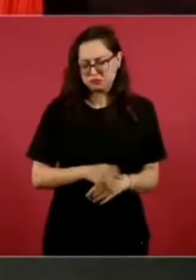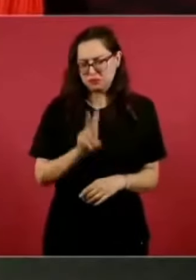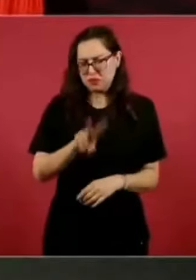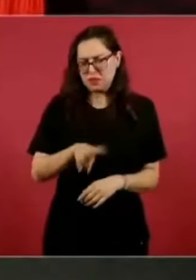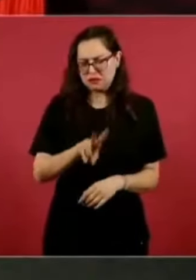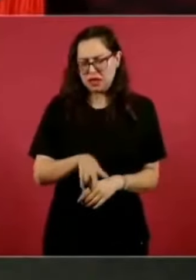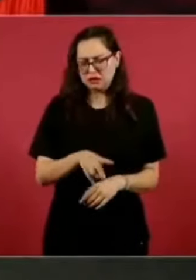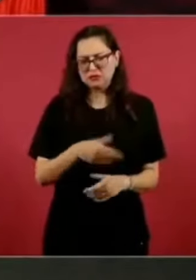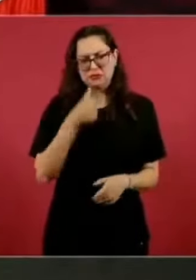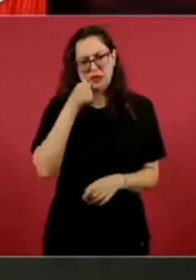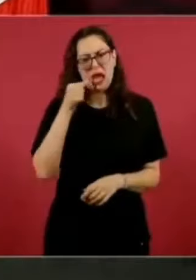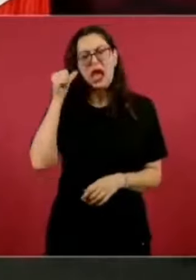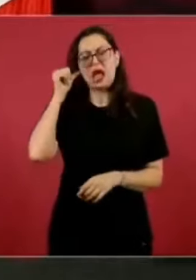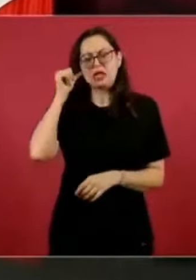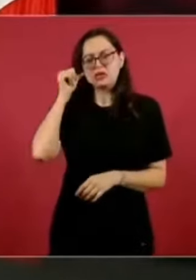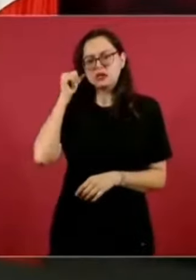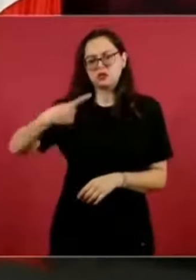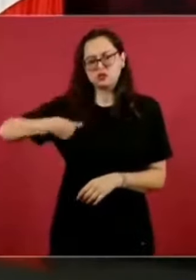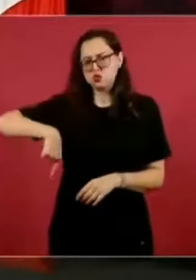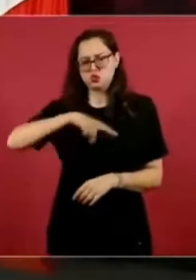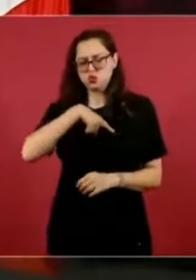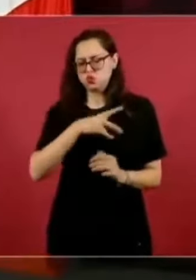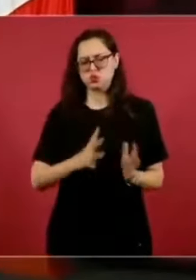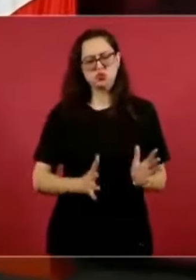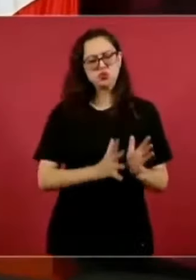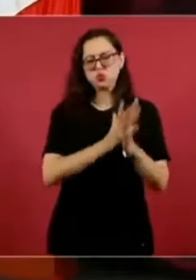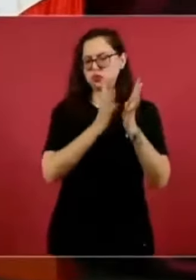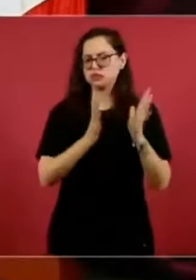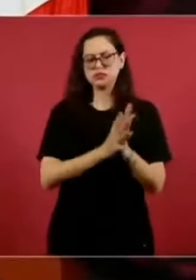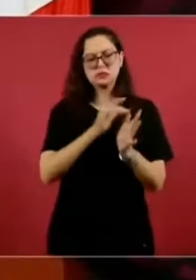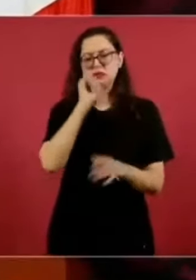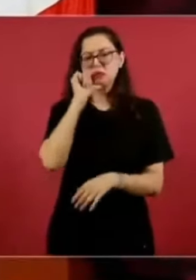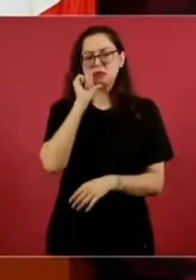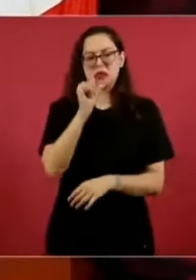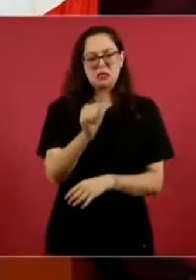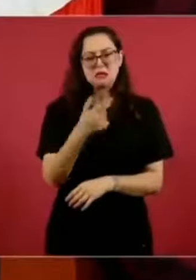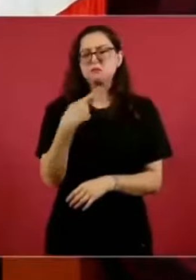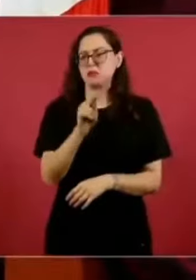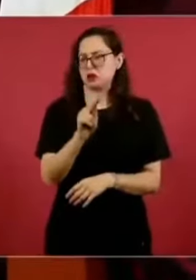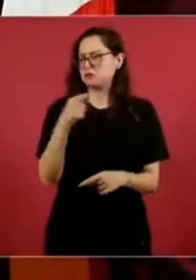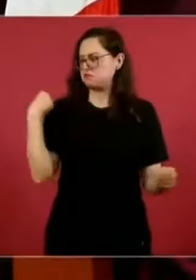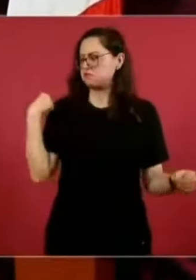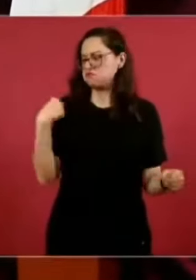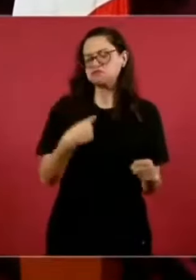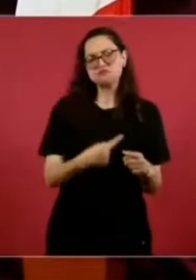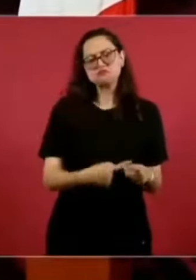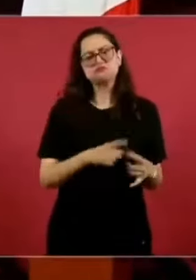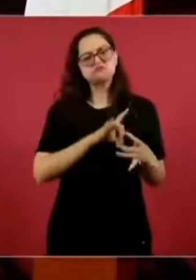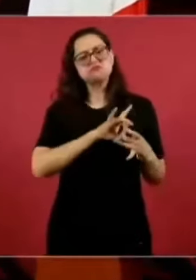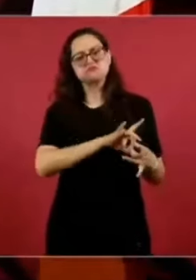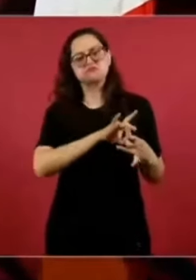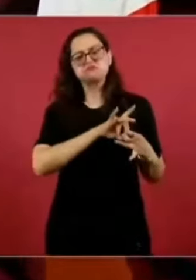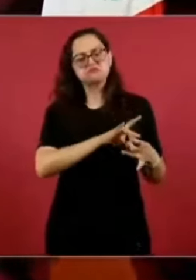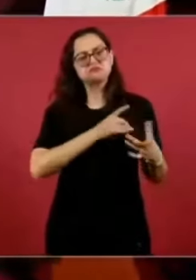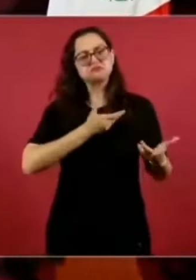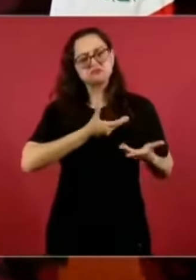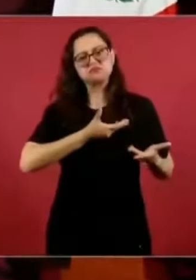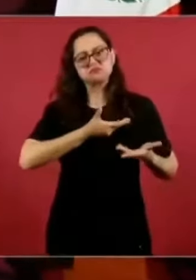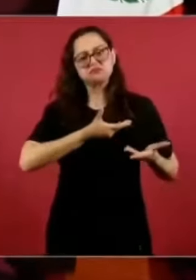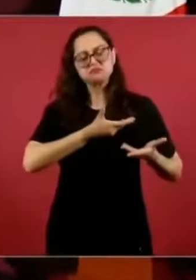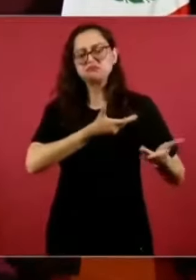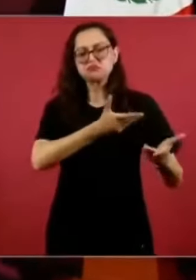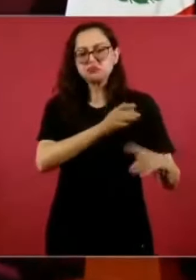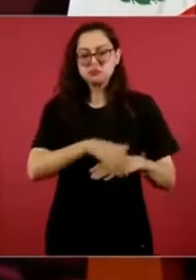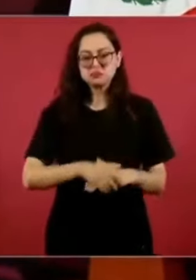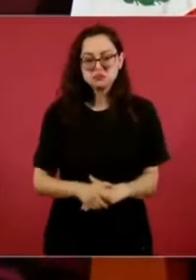ni la Secretaría de la Defensa ni la Secretaría de Marina. no el que